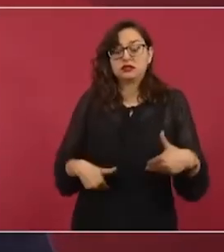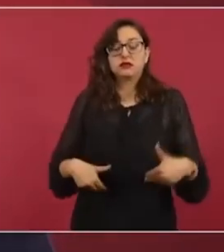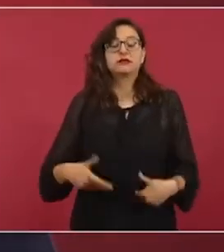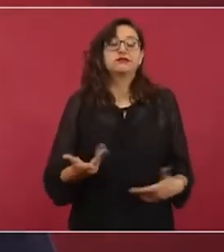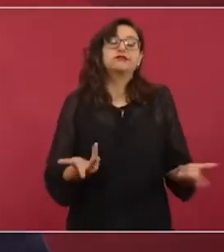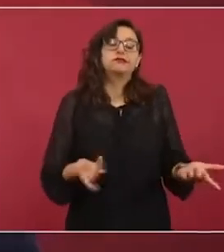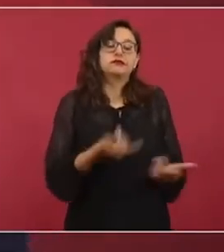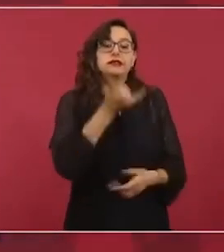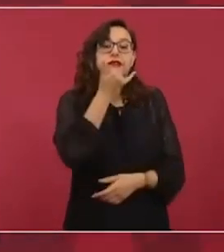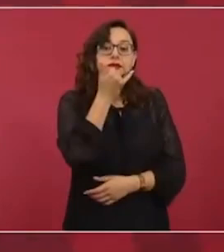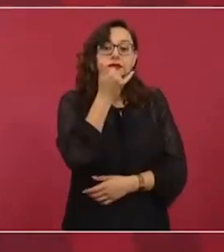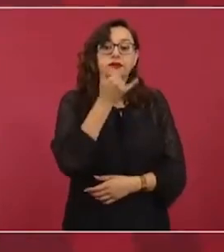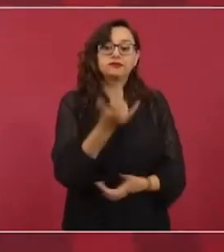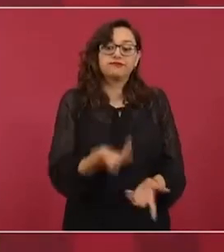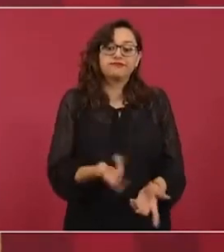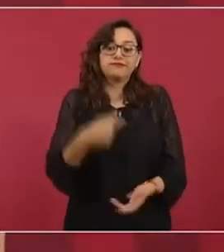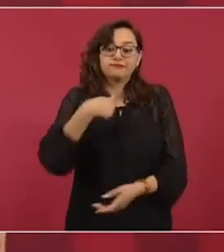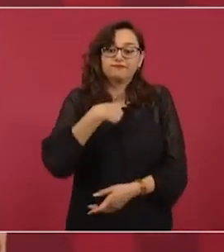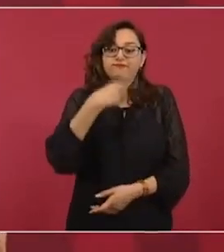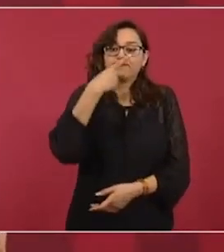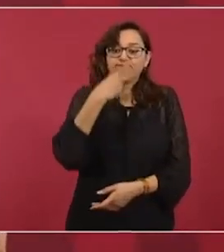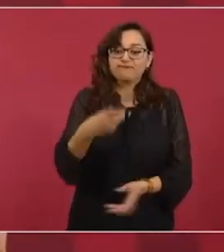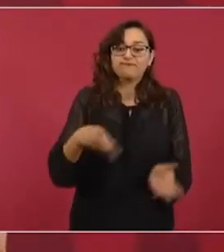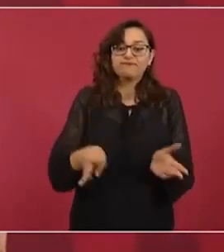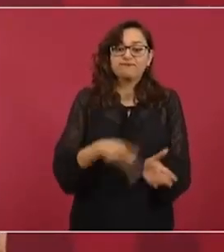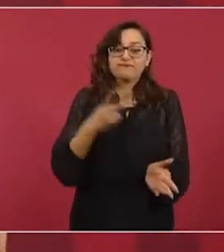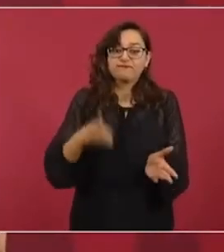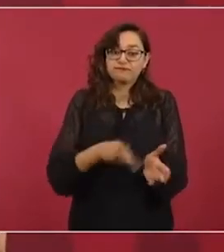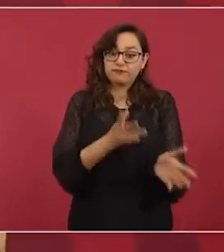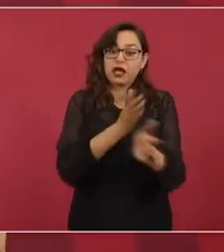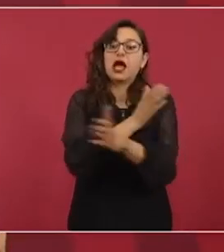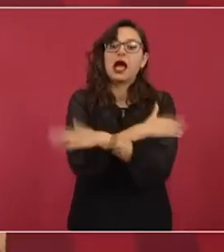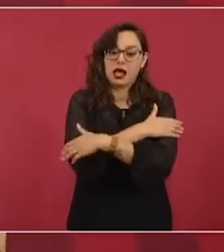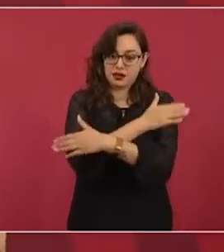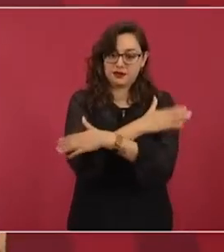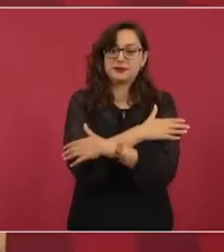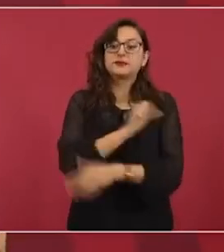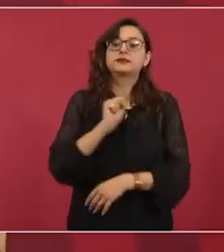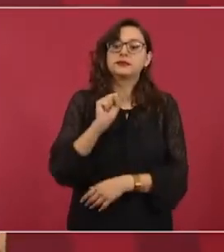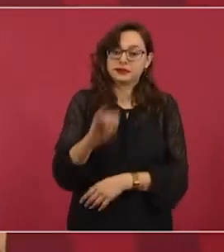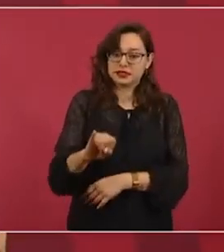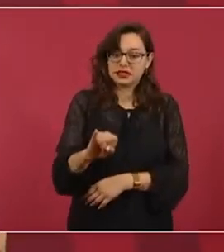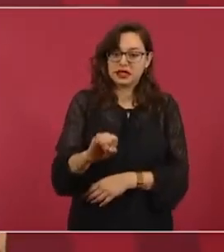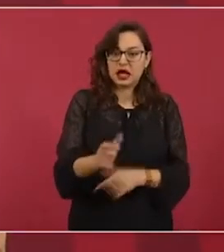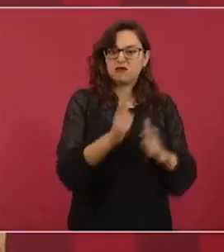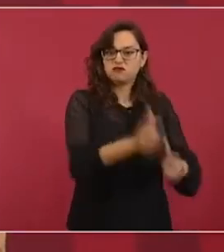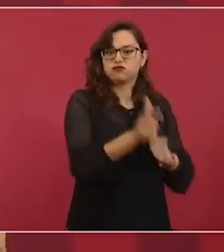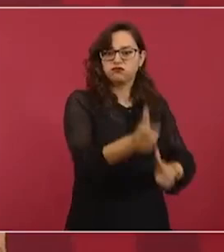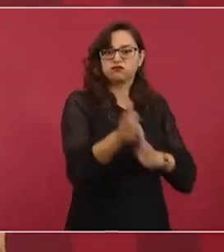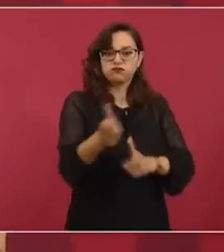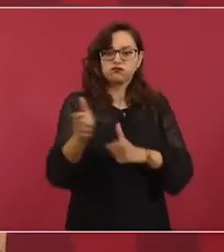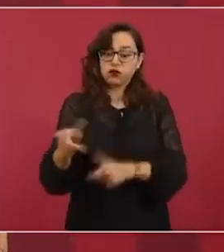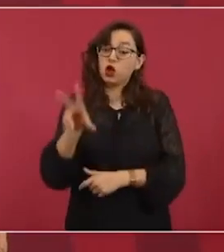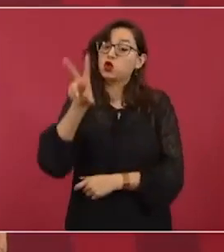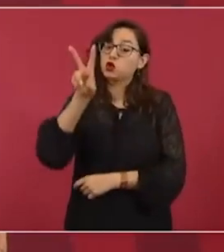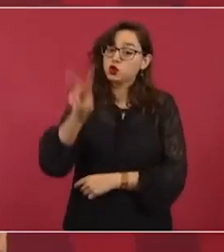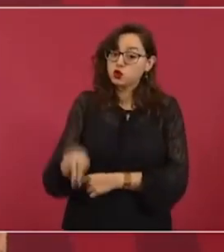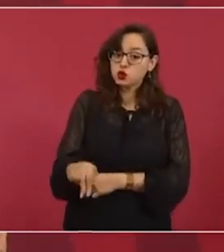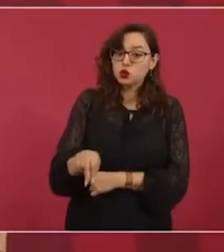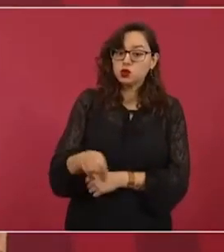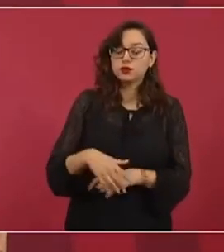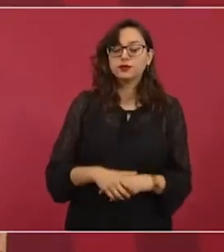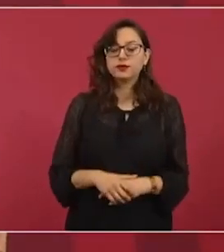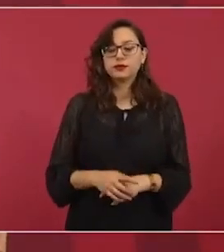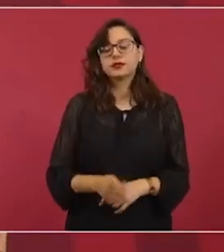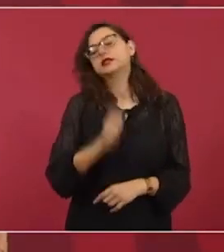abrazos, no balazos. ¿Y qué significa esto? Pues significa atender